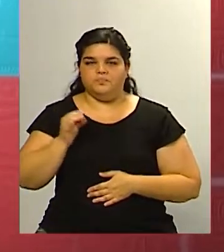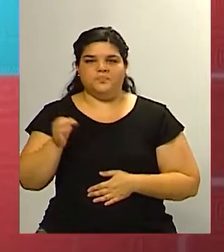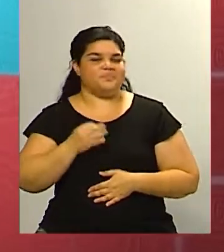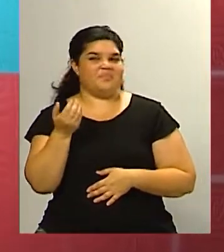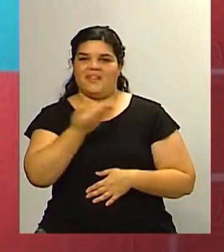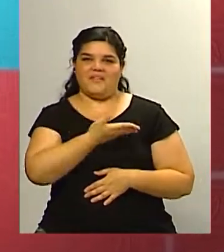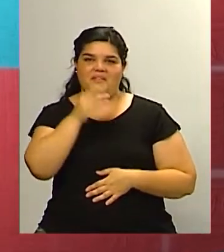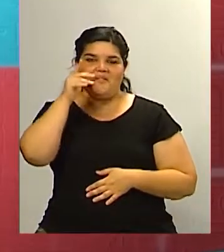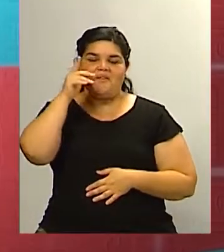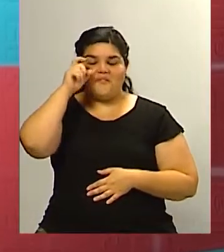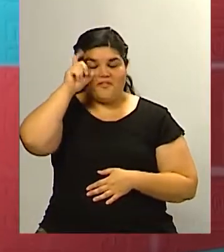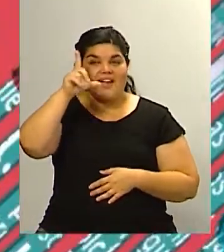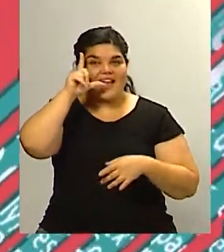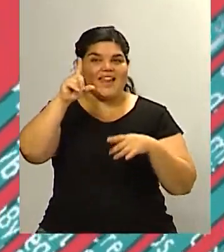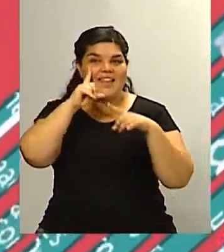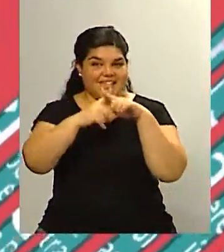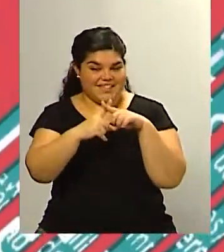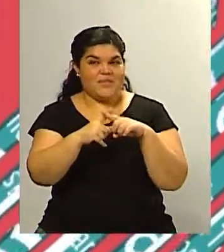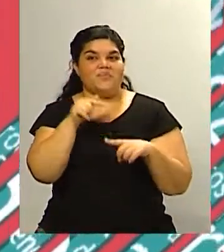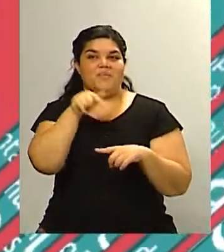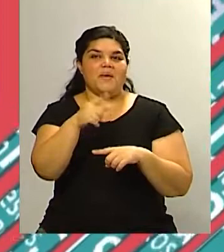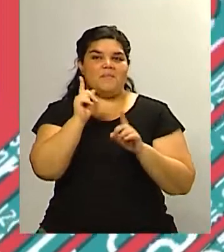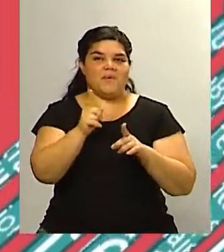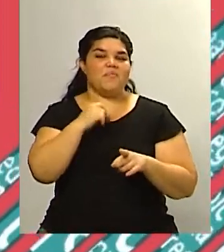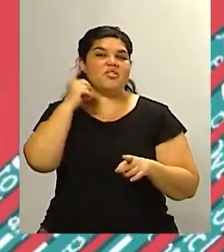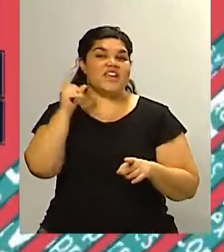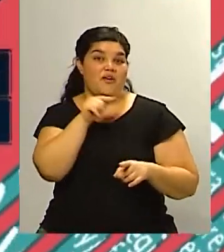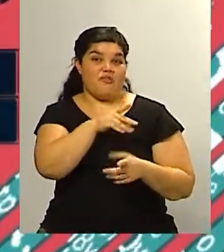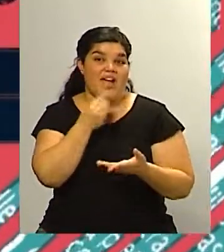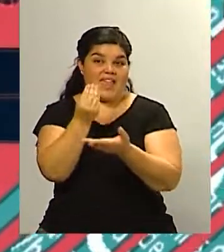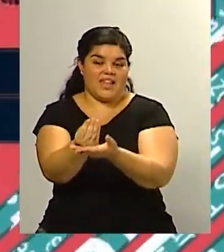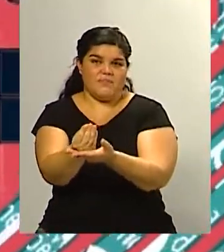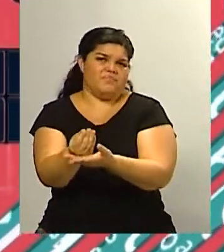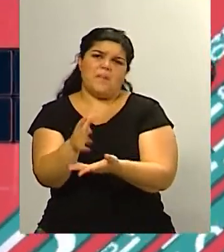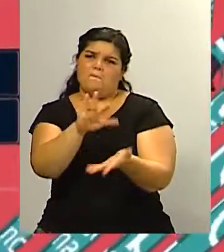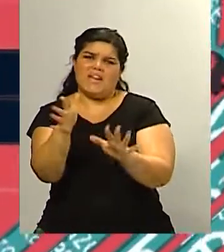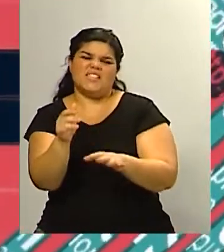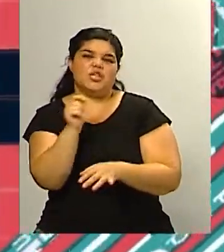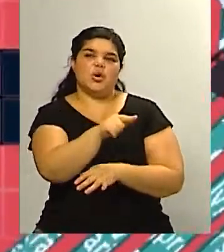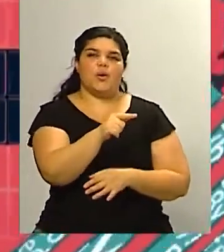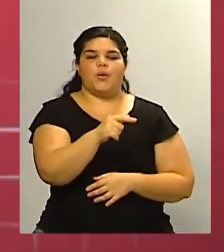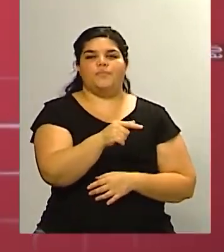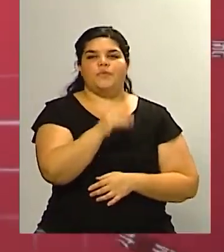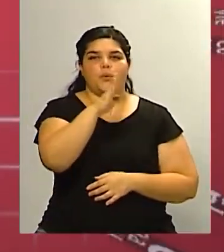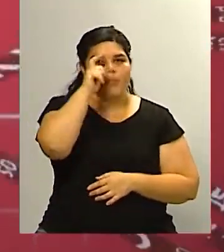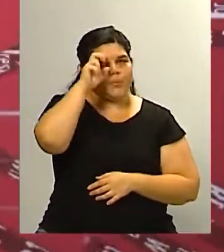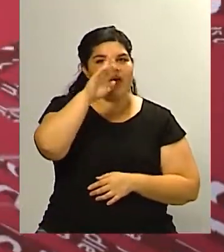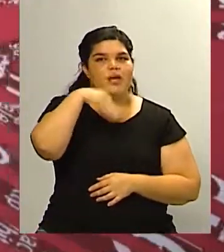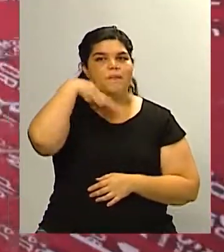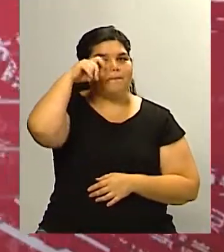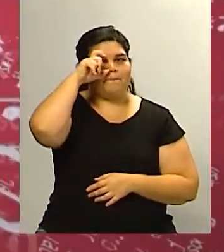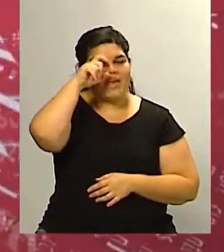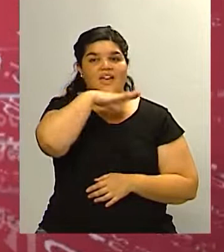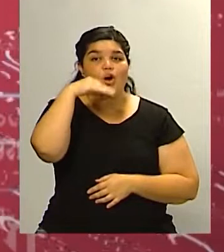y también lo que durante mucho tiempo fueron los Bermejo en Maipú qué pasa con ellos van a tomar un rol más importante